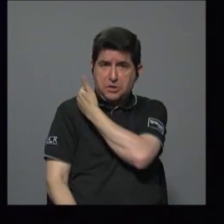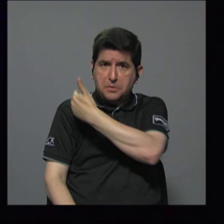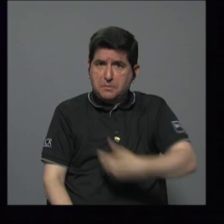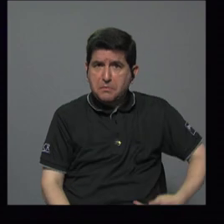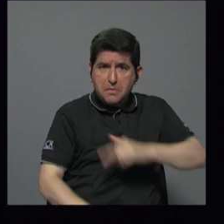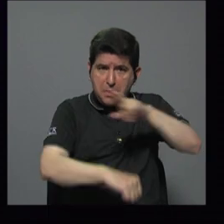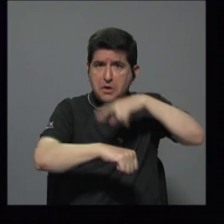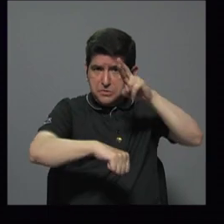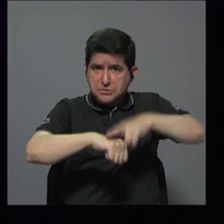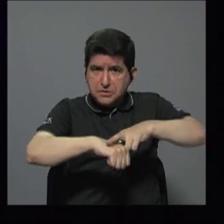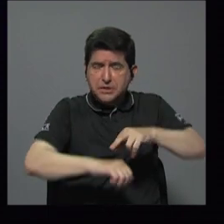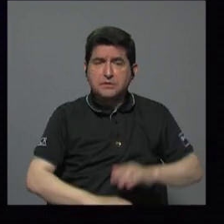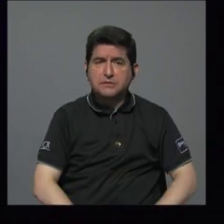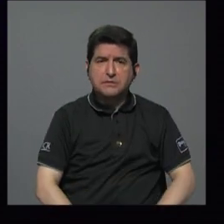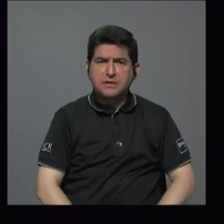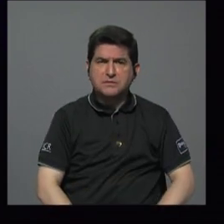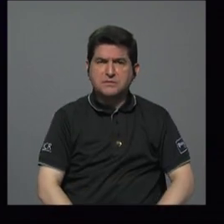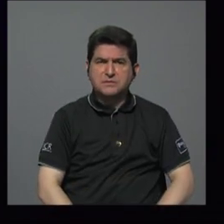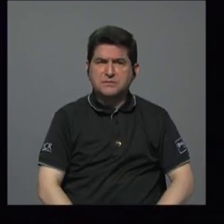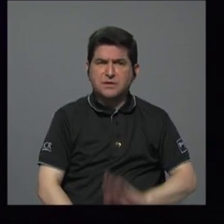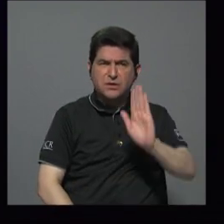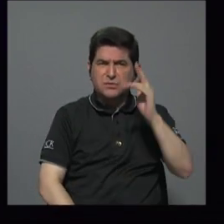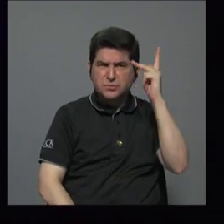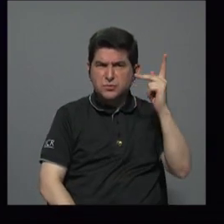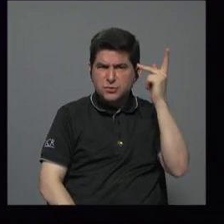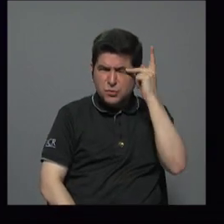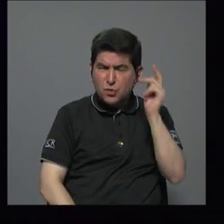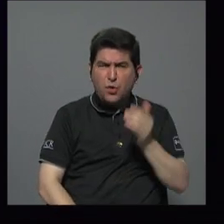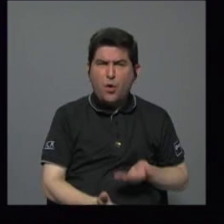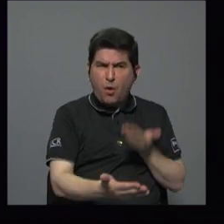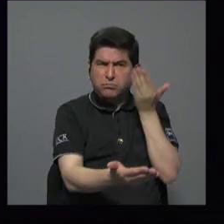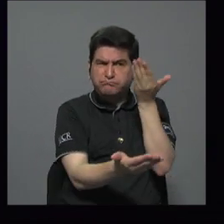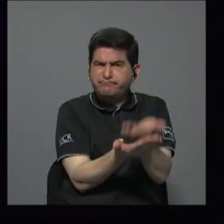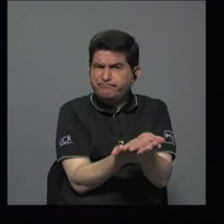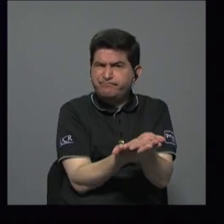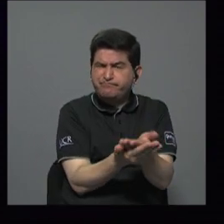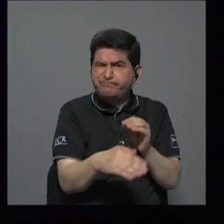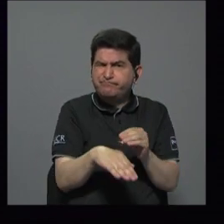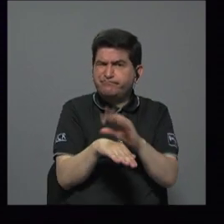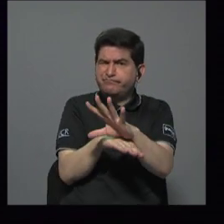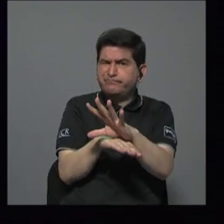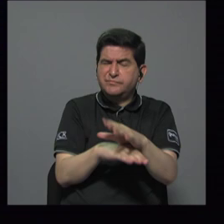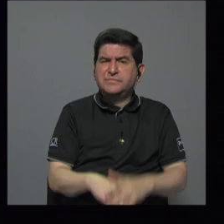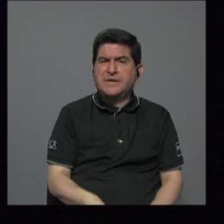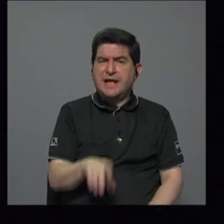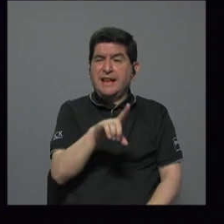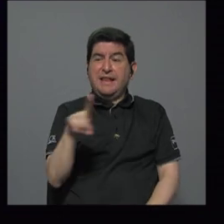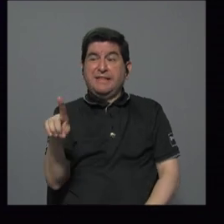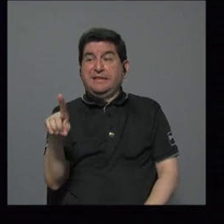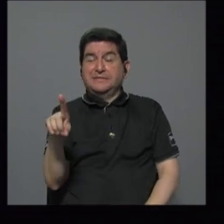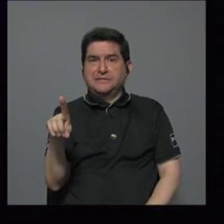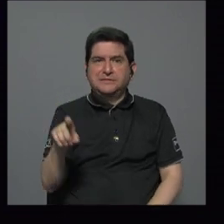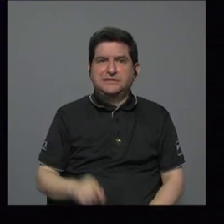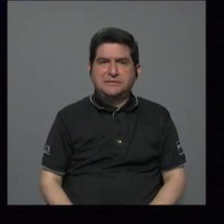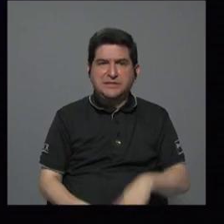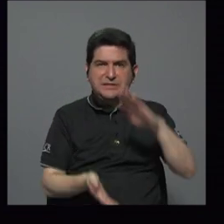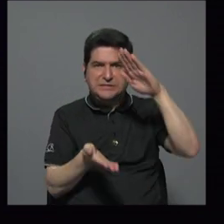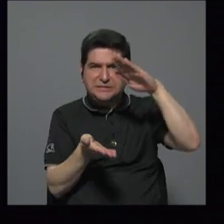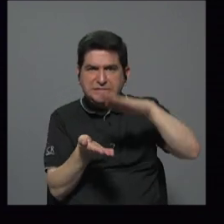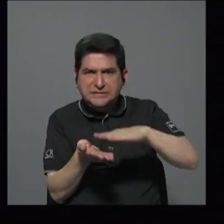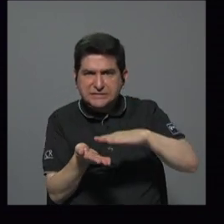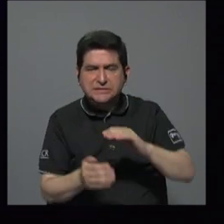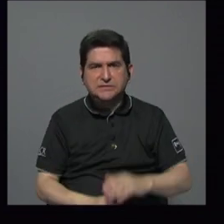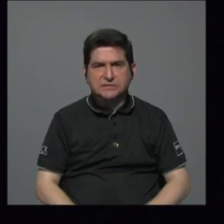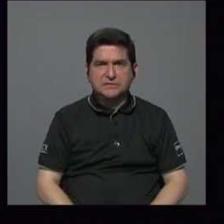presidencia de la república muchas de sus políticas o de sus propuestas están orientadas hacia la derecha son reduccionistas